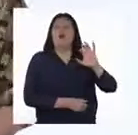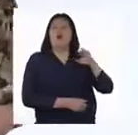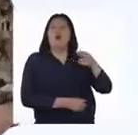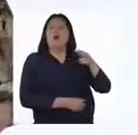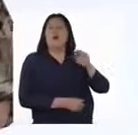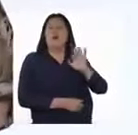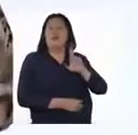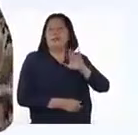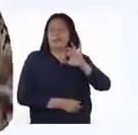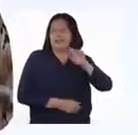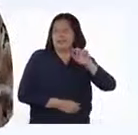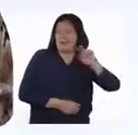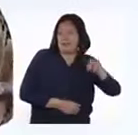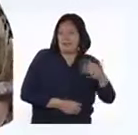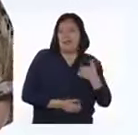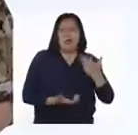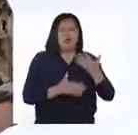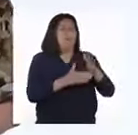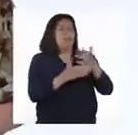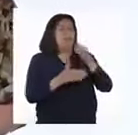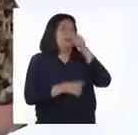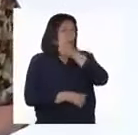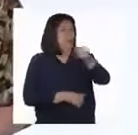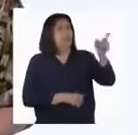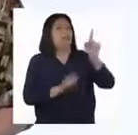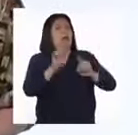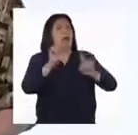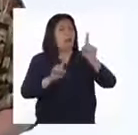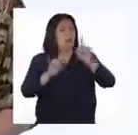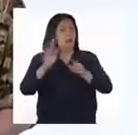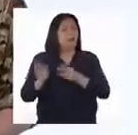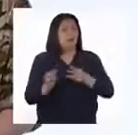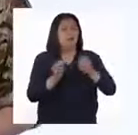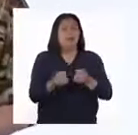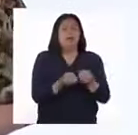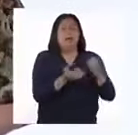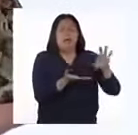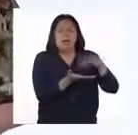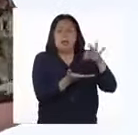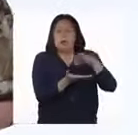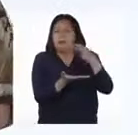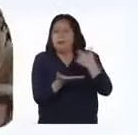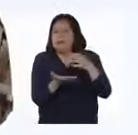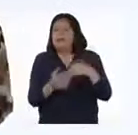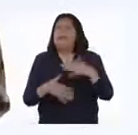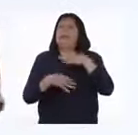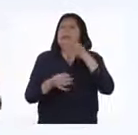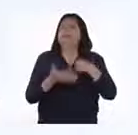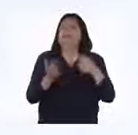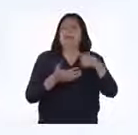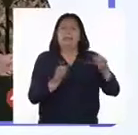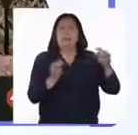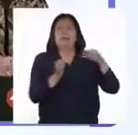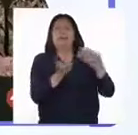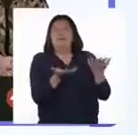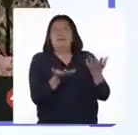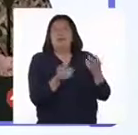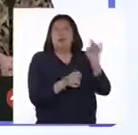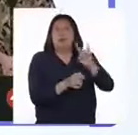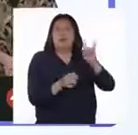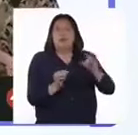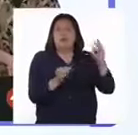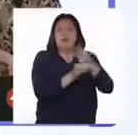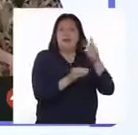y hoy vamos a compartir con ustedes algunas estrategias de conteo muy interesantes basadas en la matemática. Es